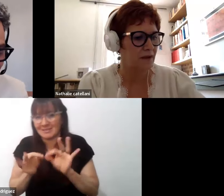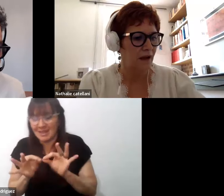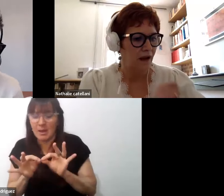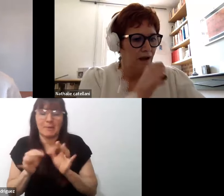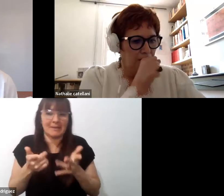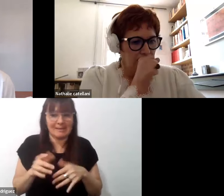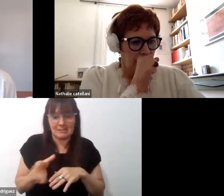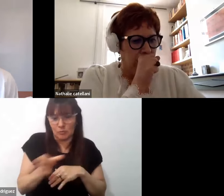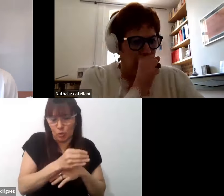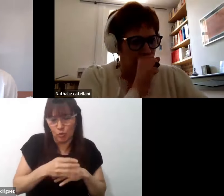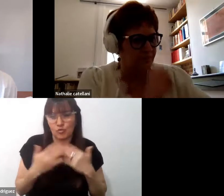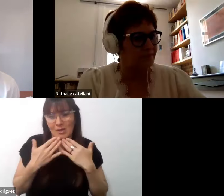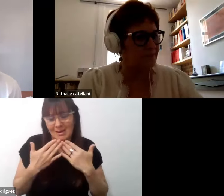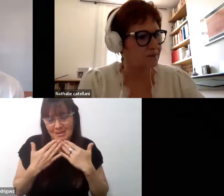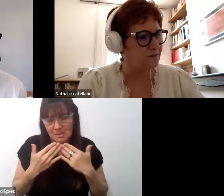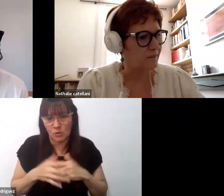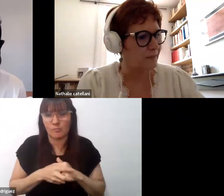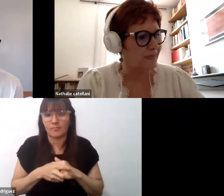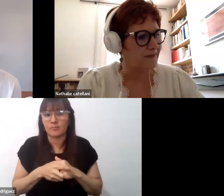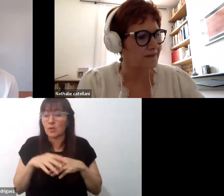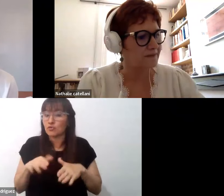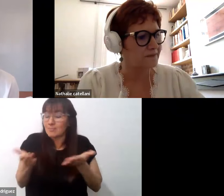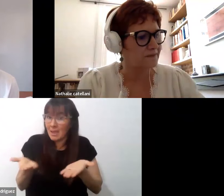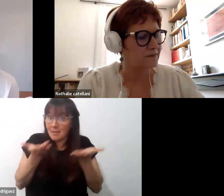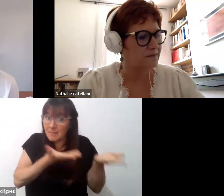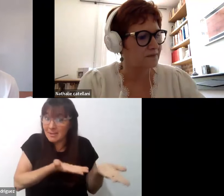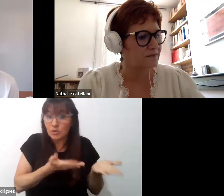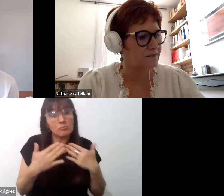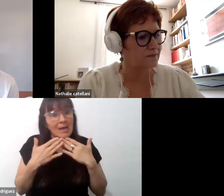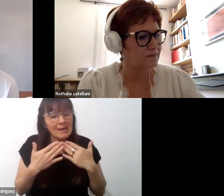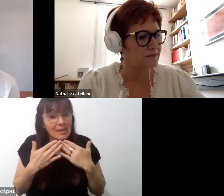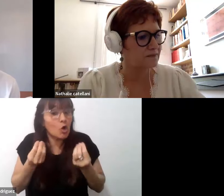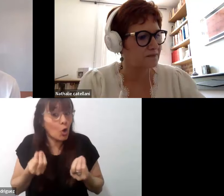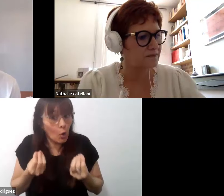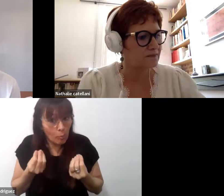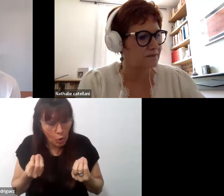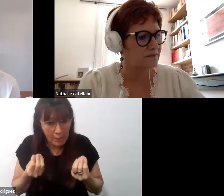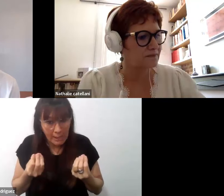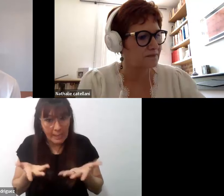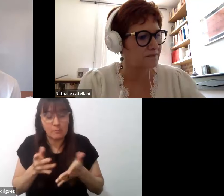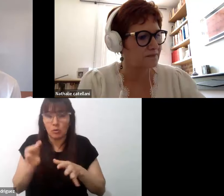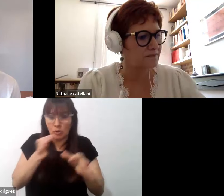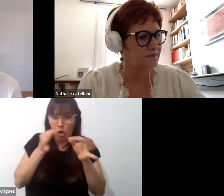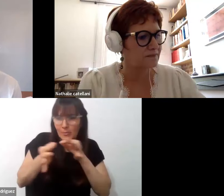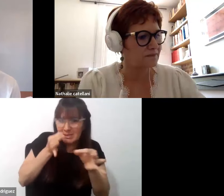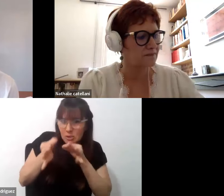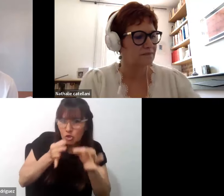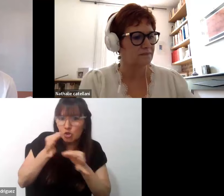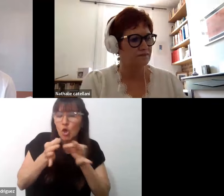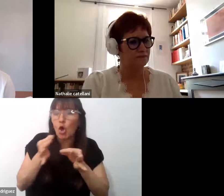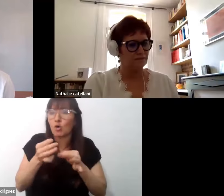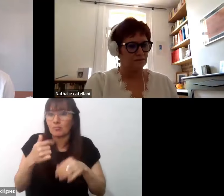este trabajo. La invitación, la agradezco porque la conversación a la que me